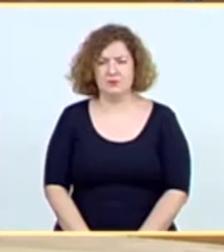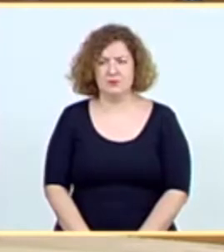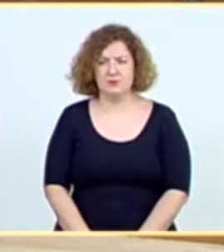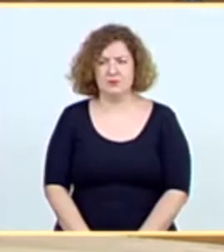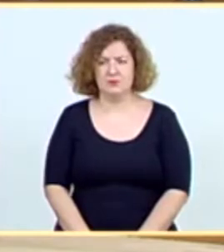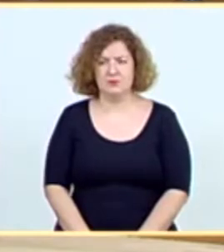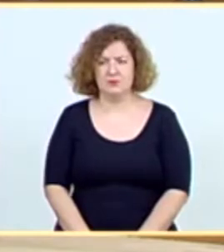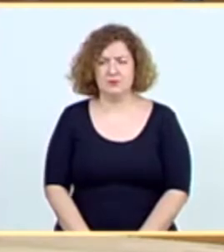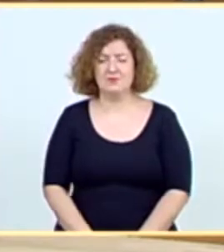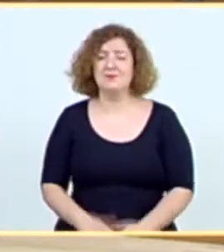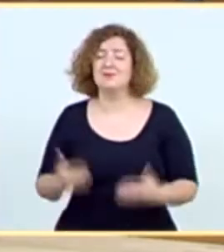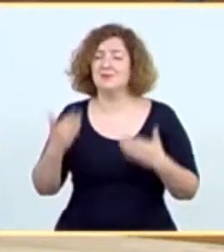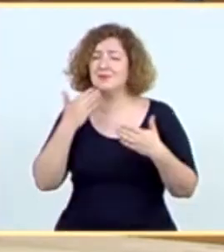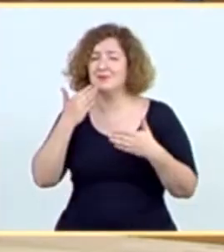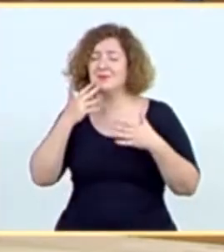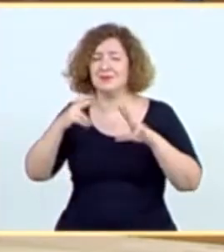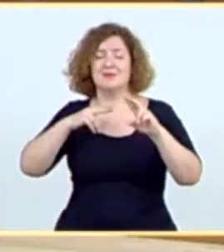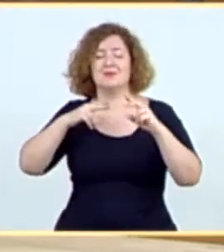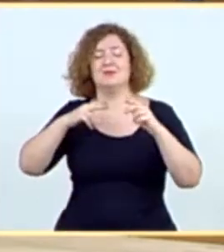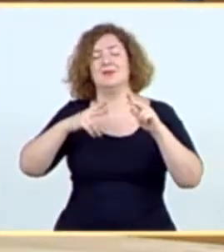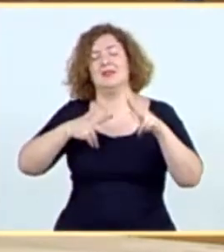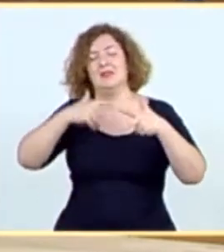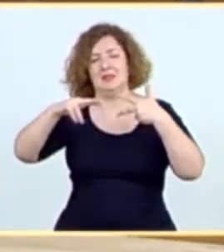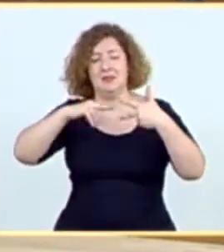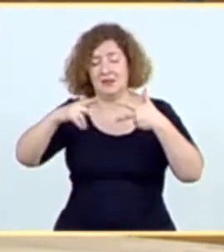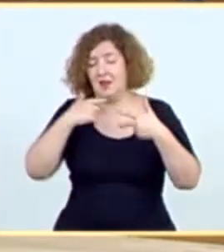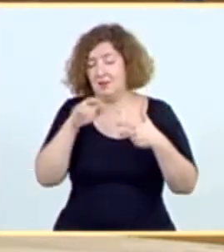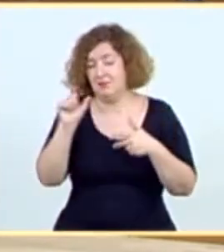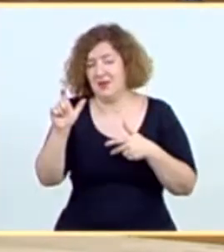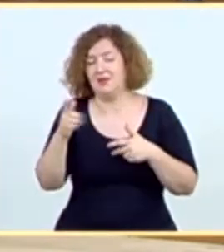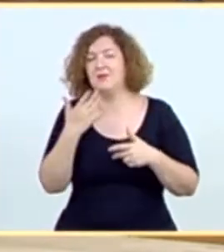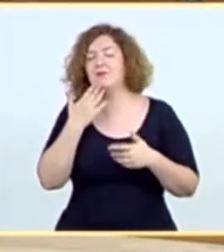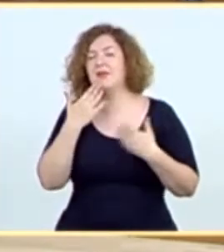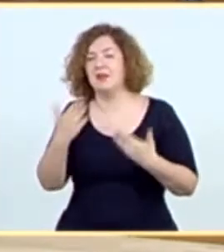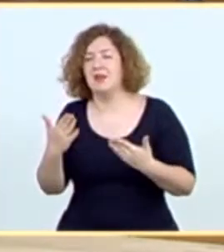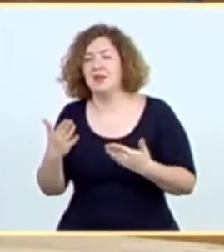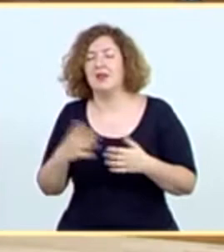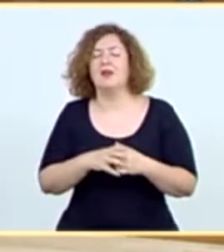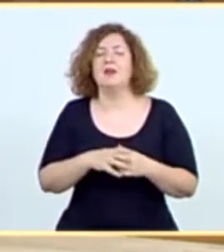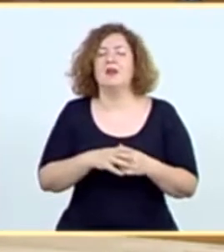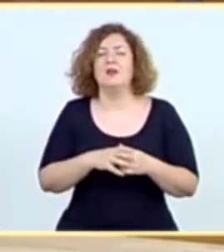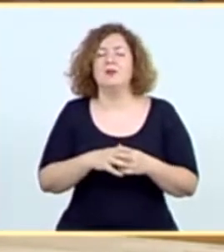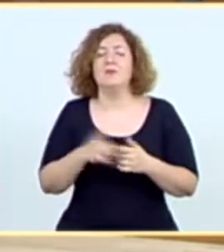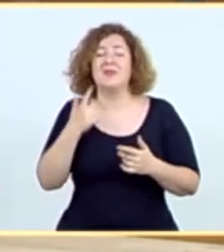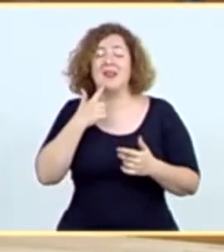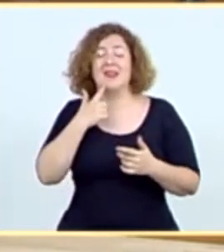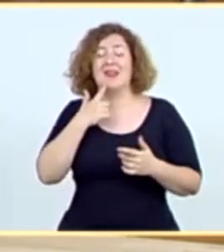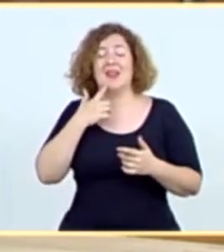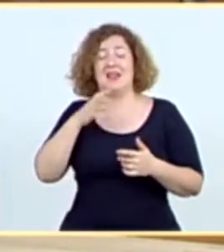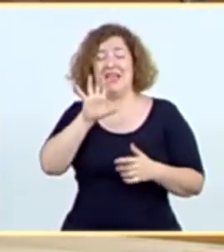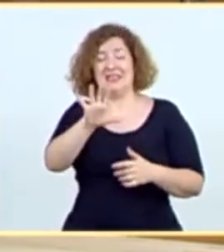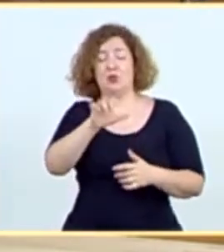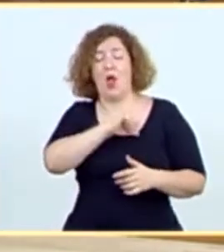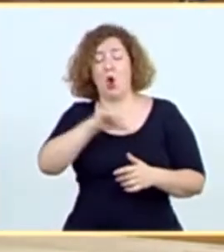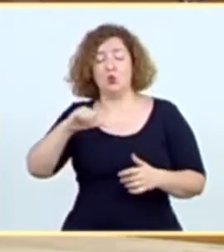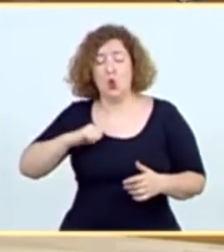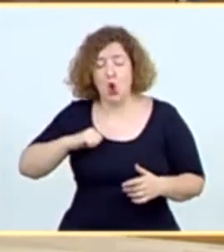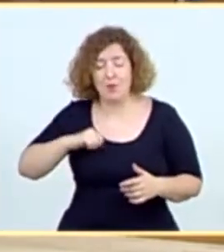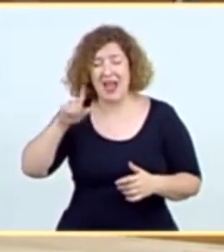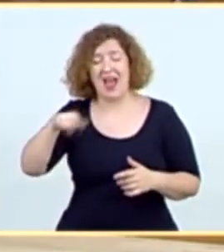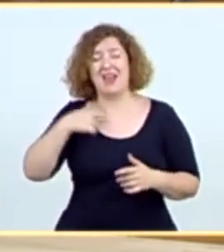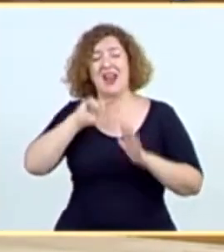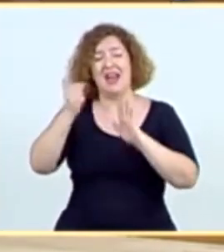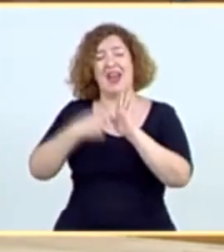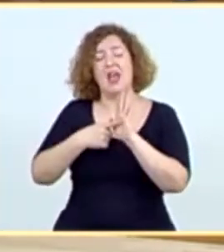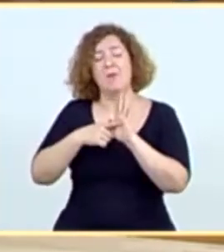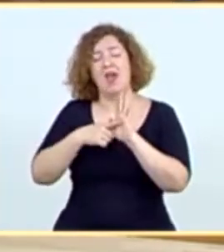Es que ricasco, presidenta, Arratza León, señora ministra. El Estatuto de Autonomía del País Vasco y el amejoramiento del régimen foral de Navarra